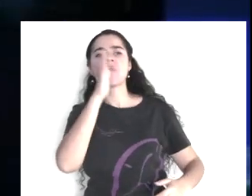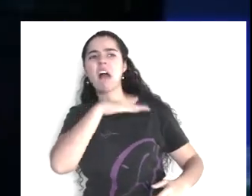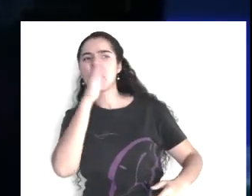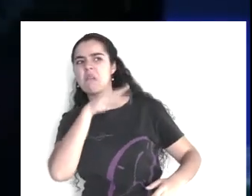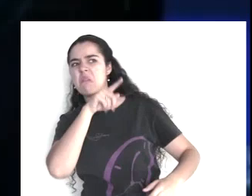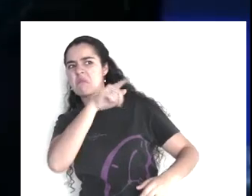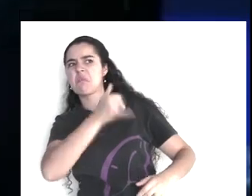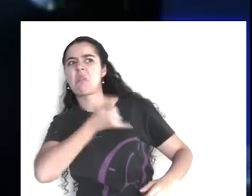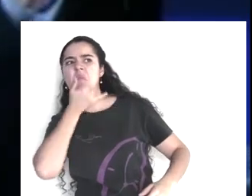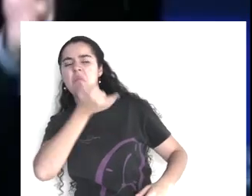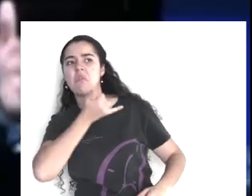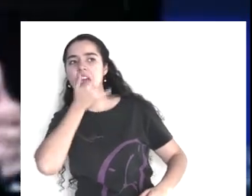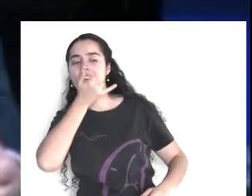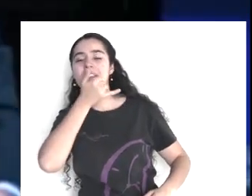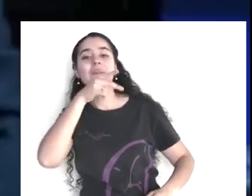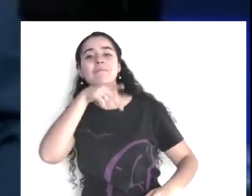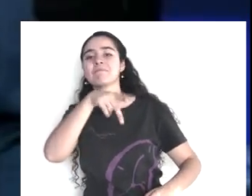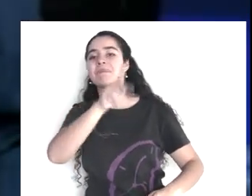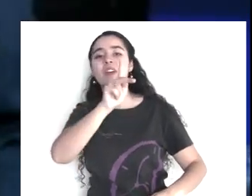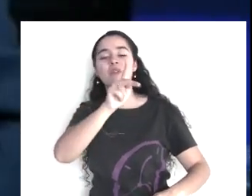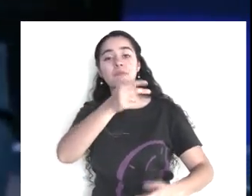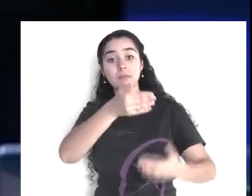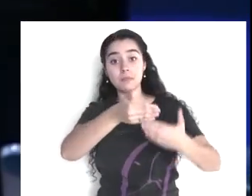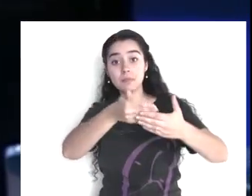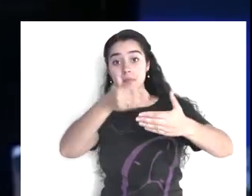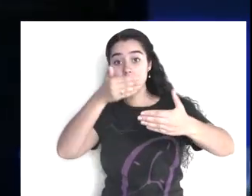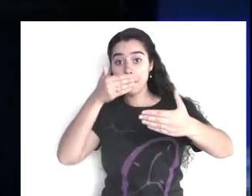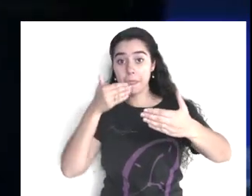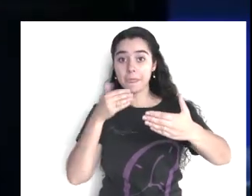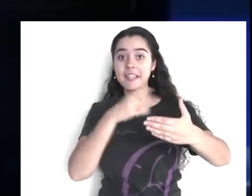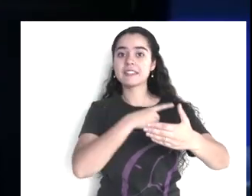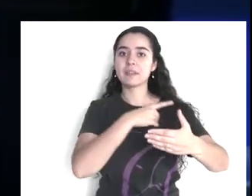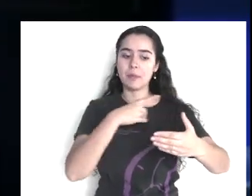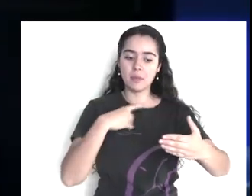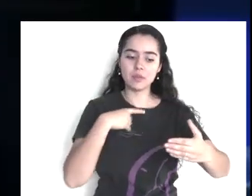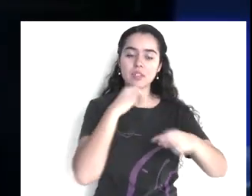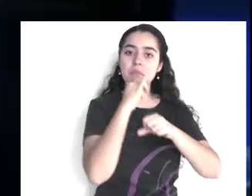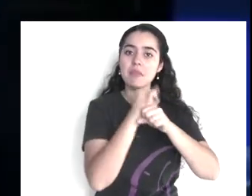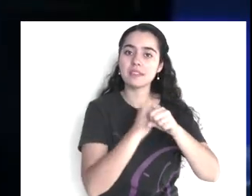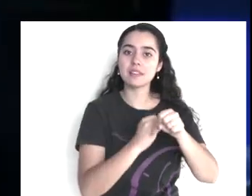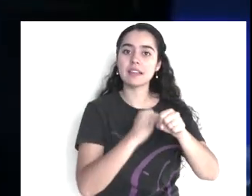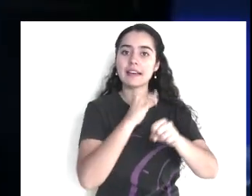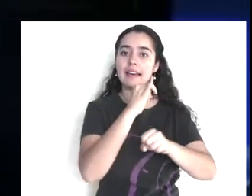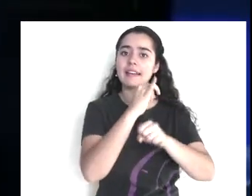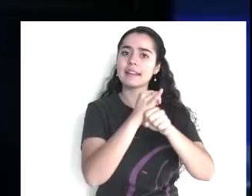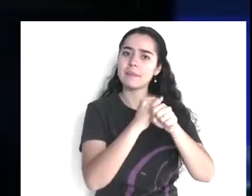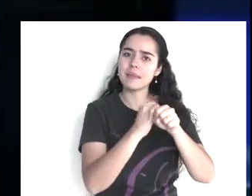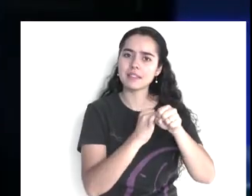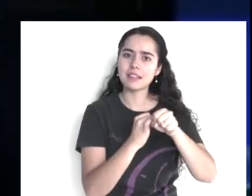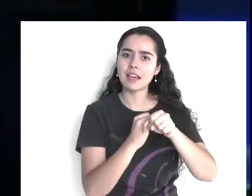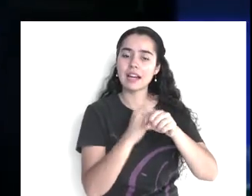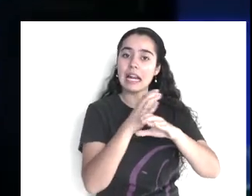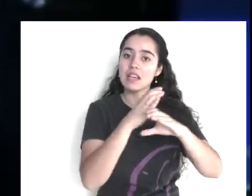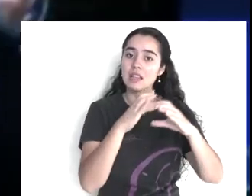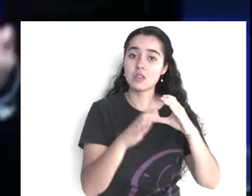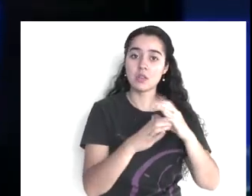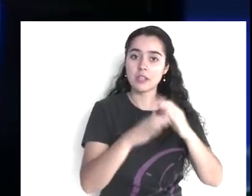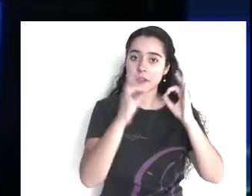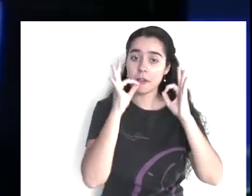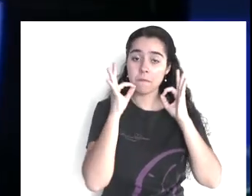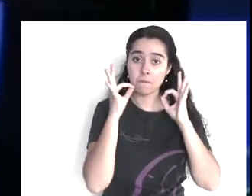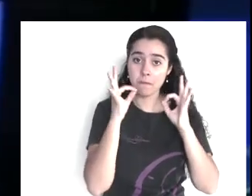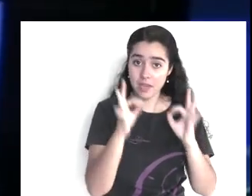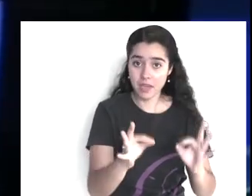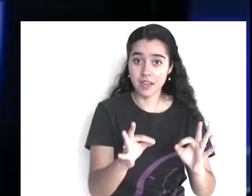con un panchote de este tamaño, ¿entiende? ¿si entienden lo que es un pancho, no? sea, es un error, así de este